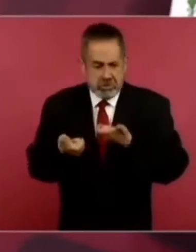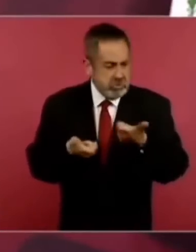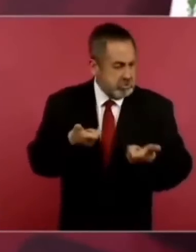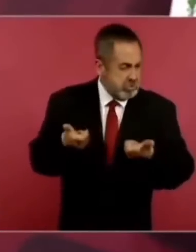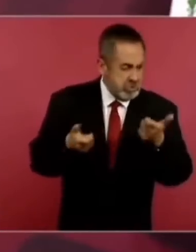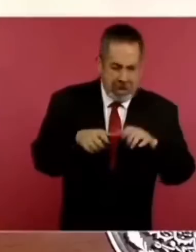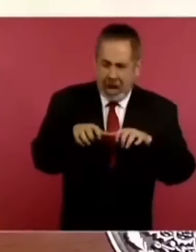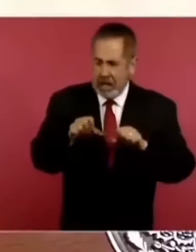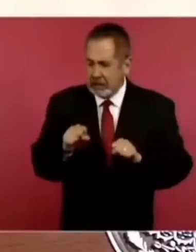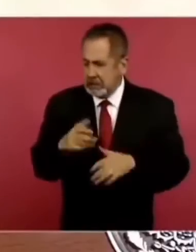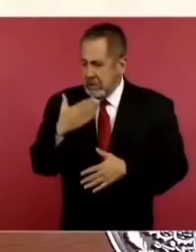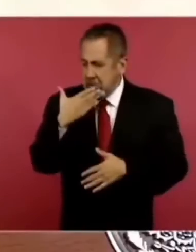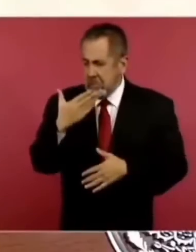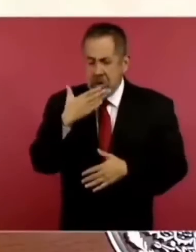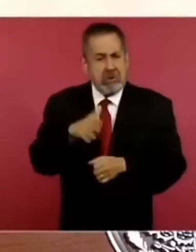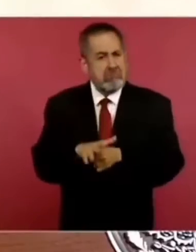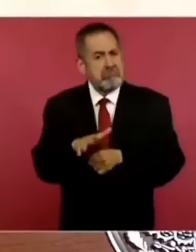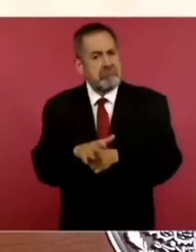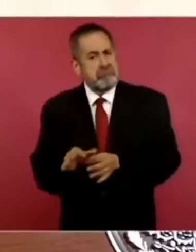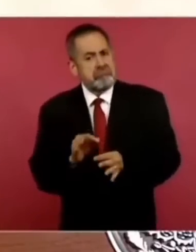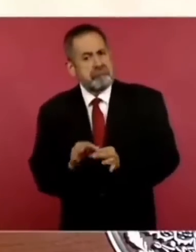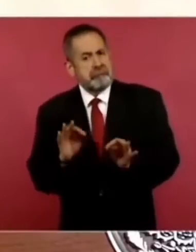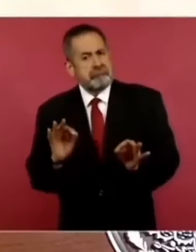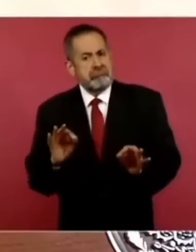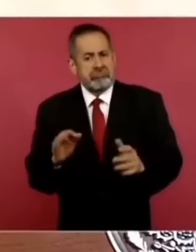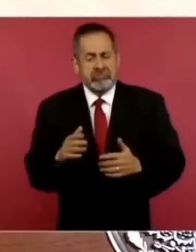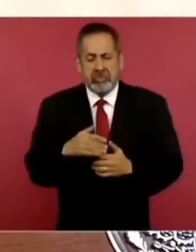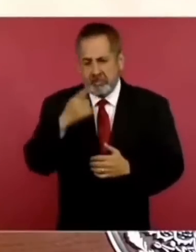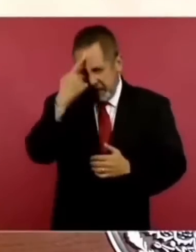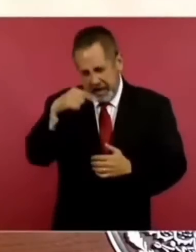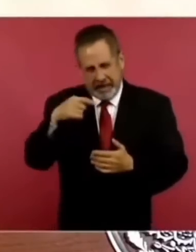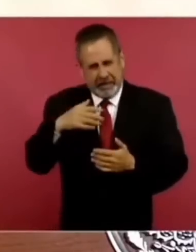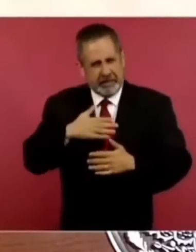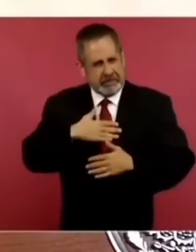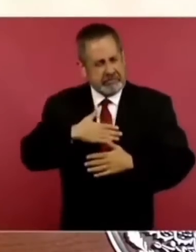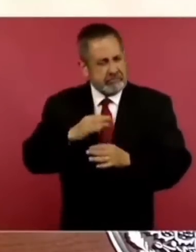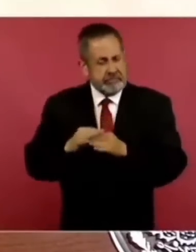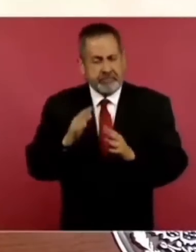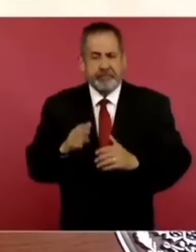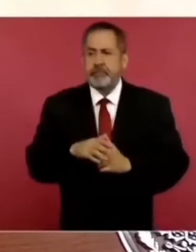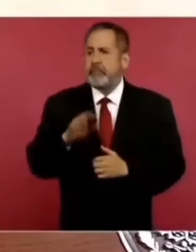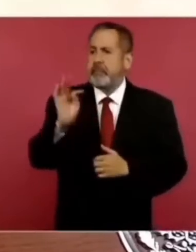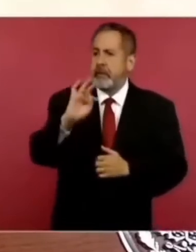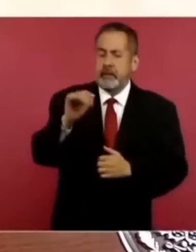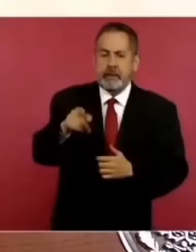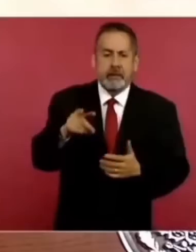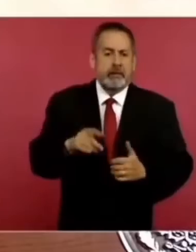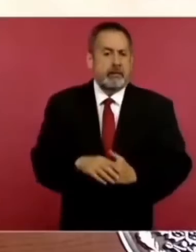satisfacer sus necesidades básicas, si